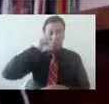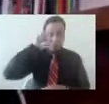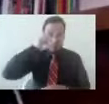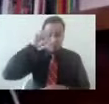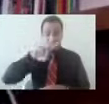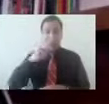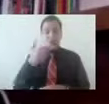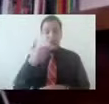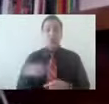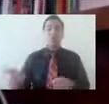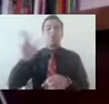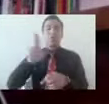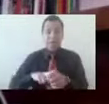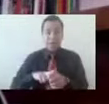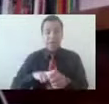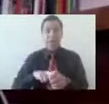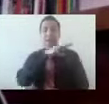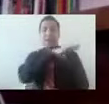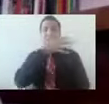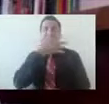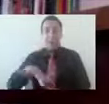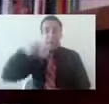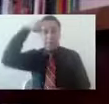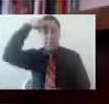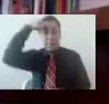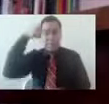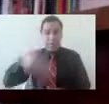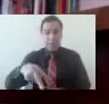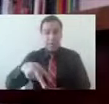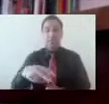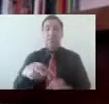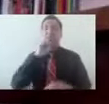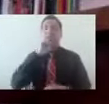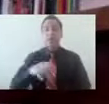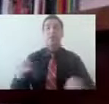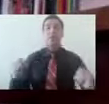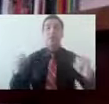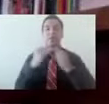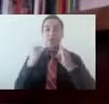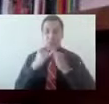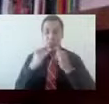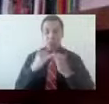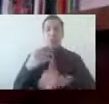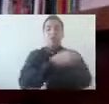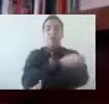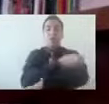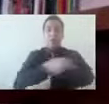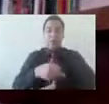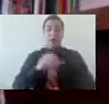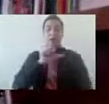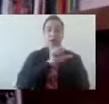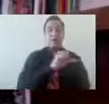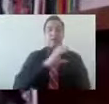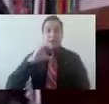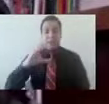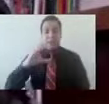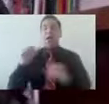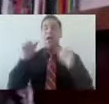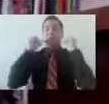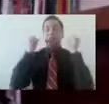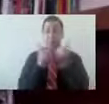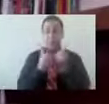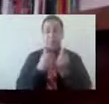de México y el Instituto de Atención Familiar AC. Ella, por supuesto, tiene un doctorado, su